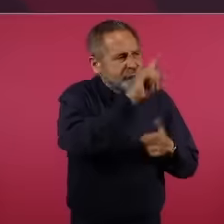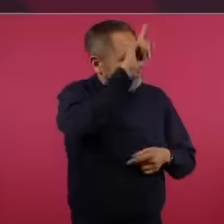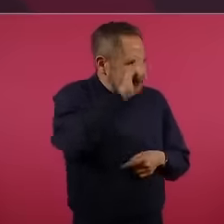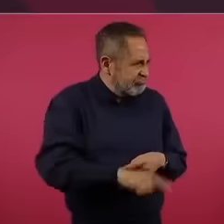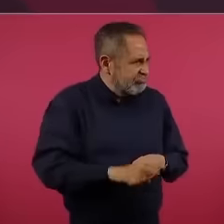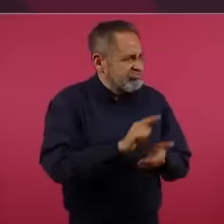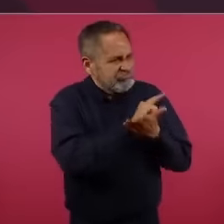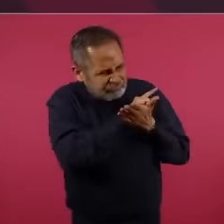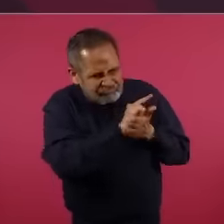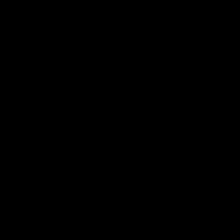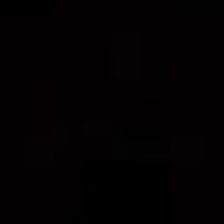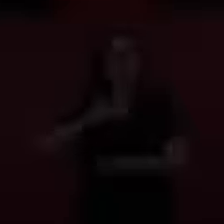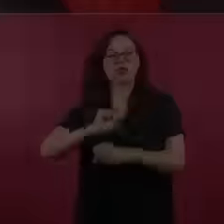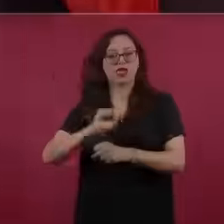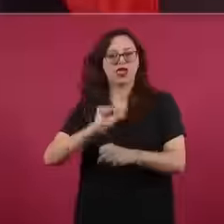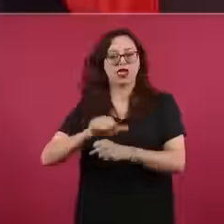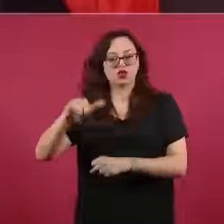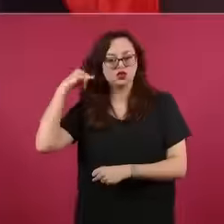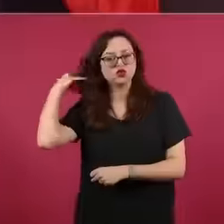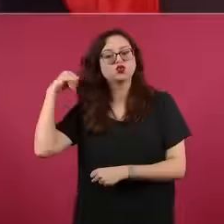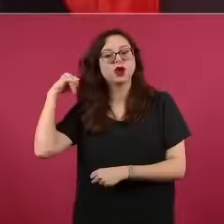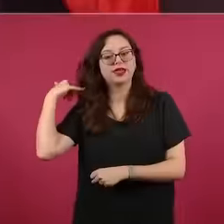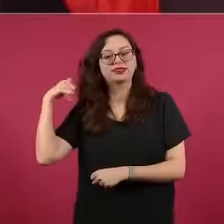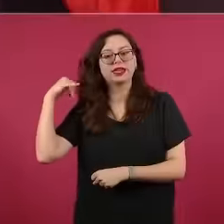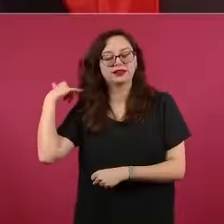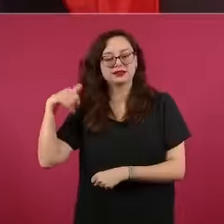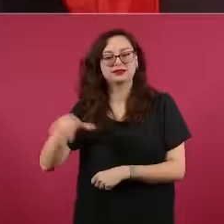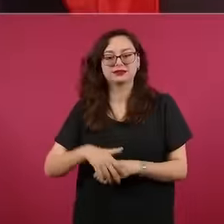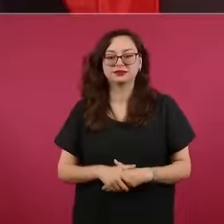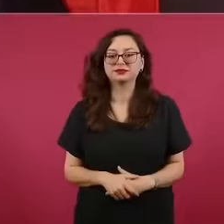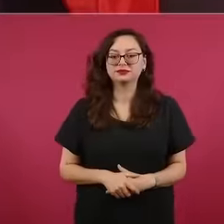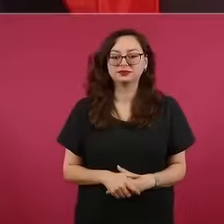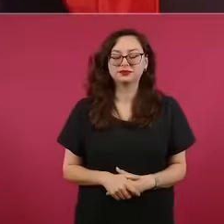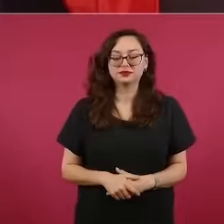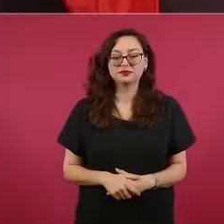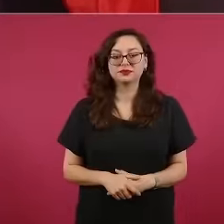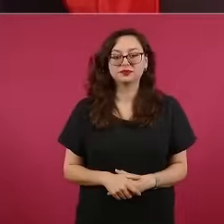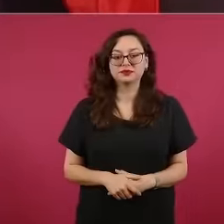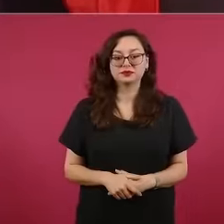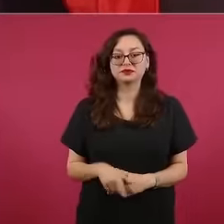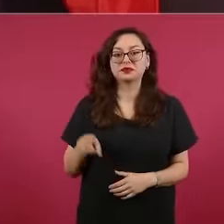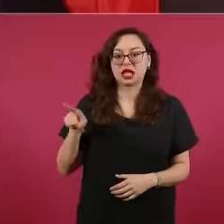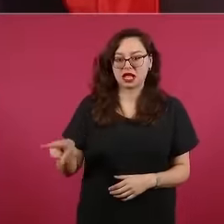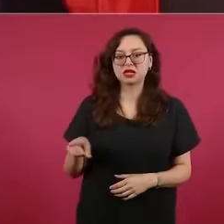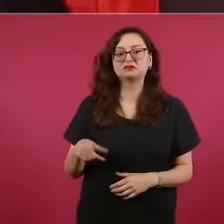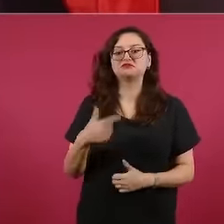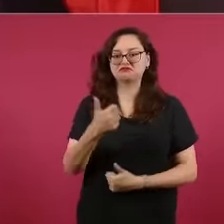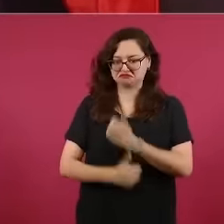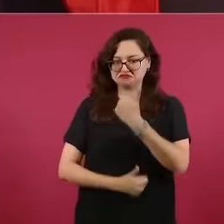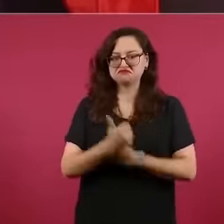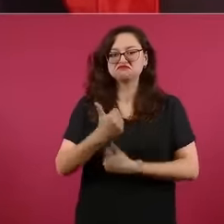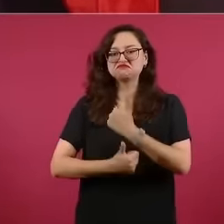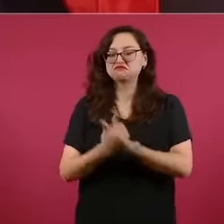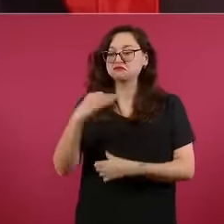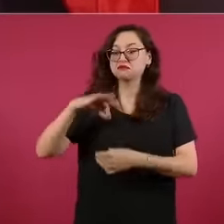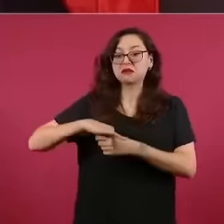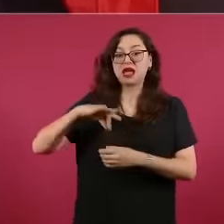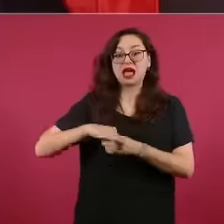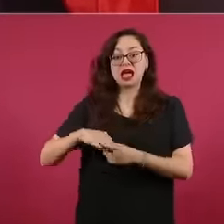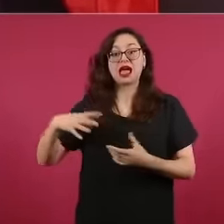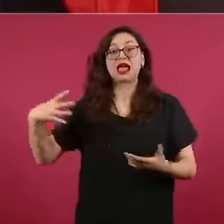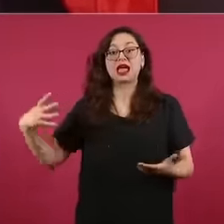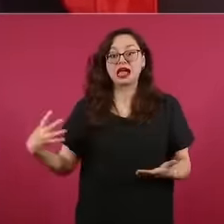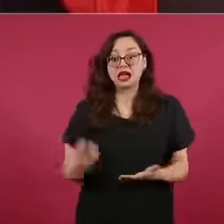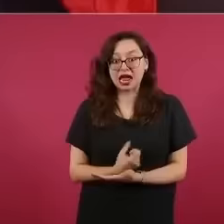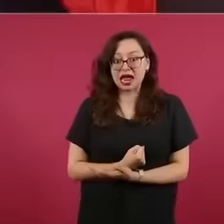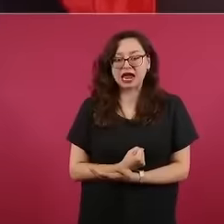todos los mexicanos. López Obrador presentó una foto comparando a los legisladores de Morena, del 2015 con los del